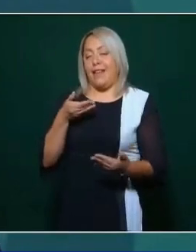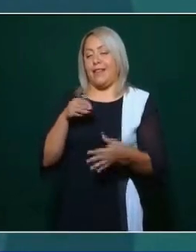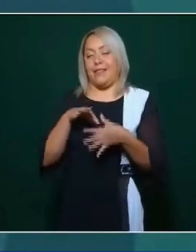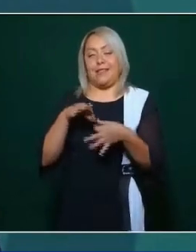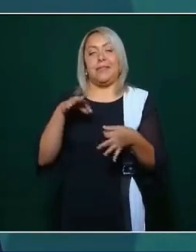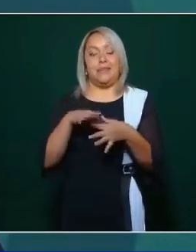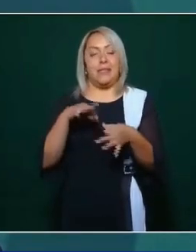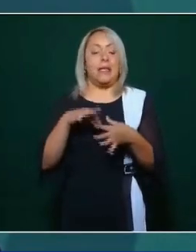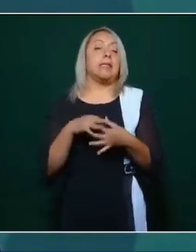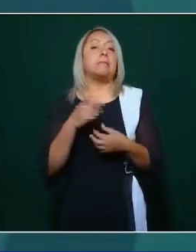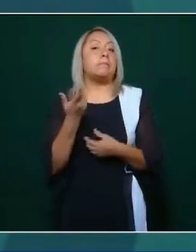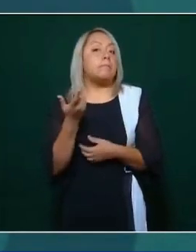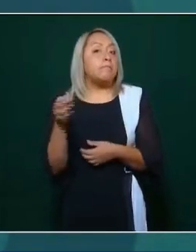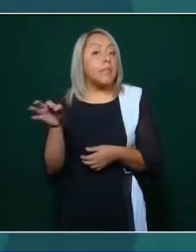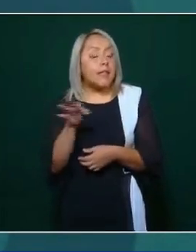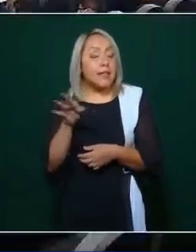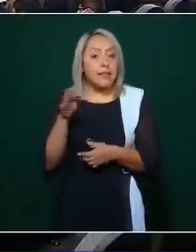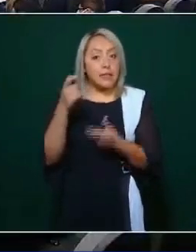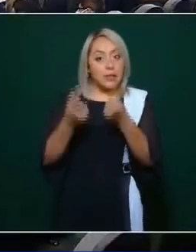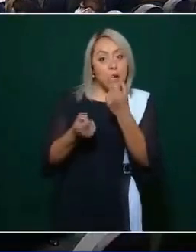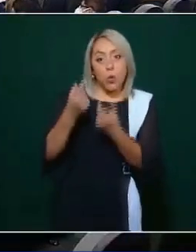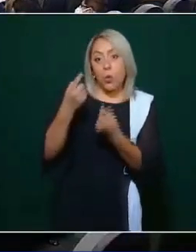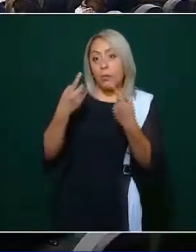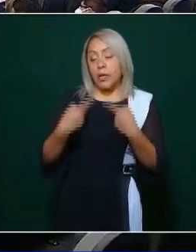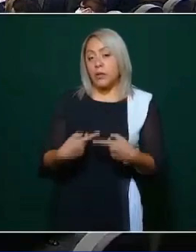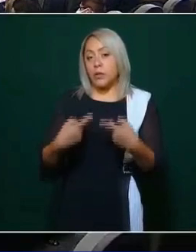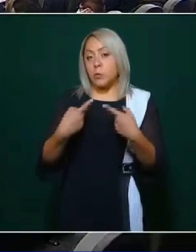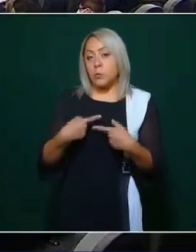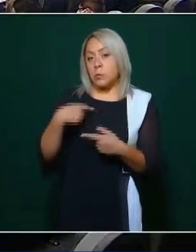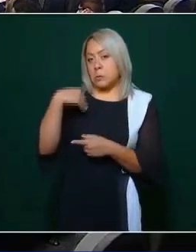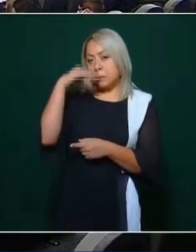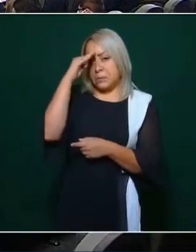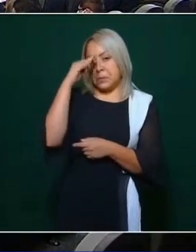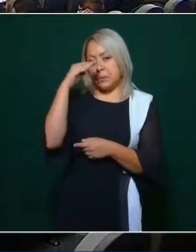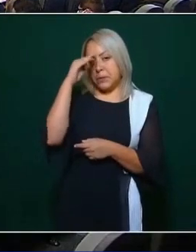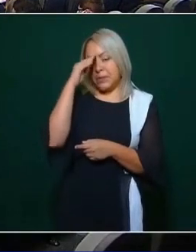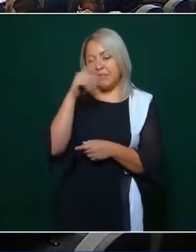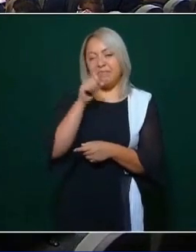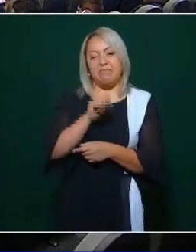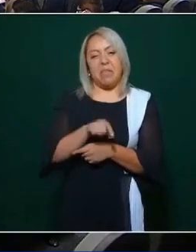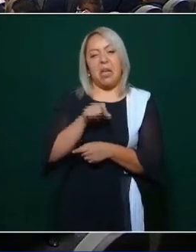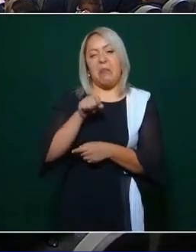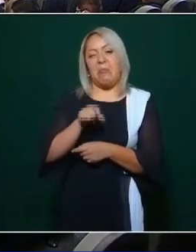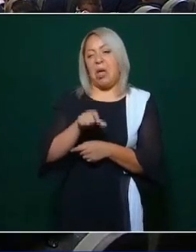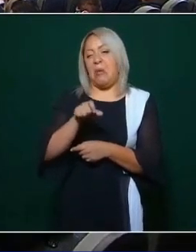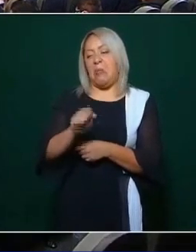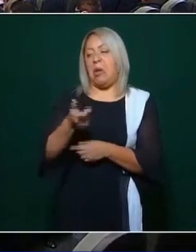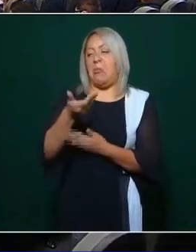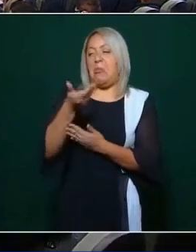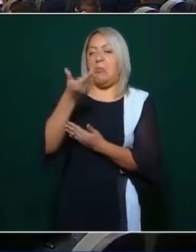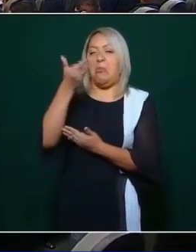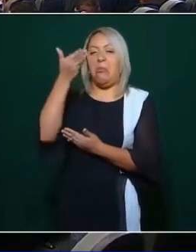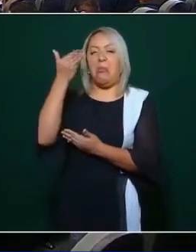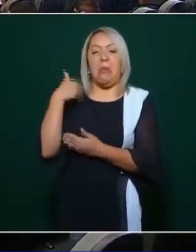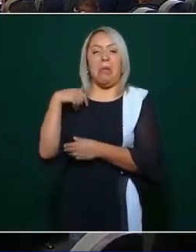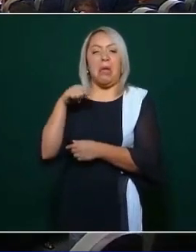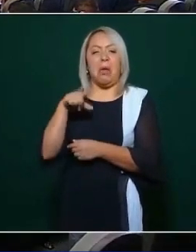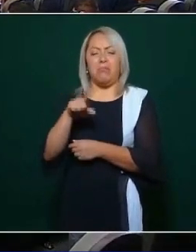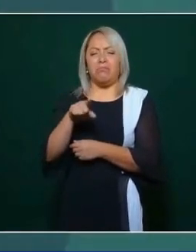piensan que las cosas son como antes, ya no,